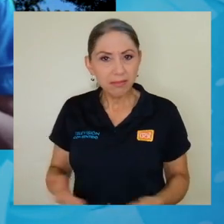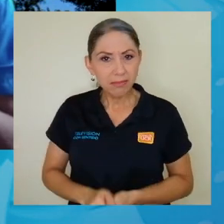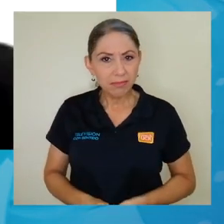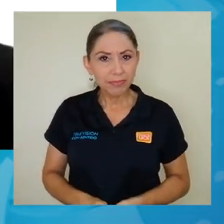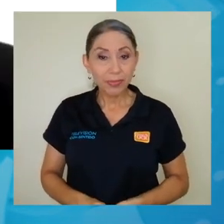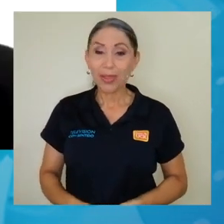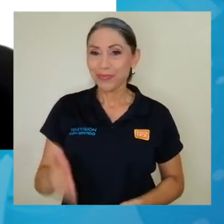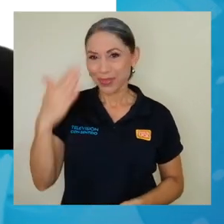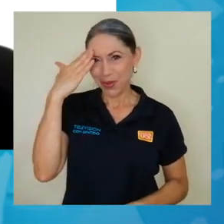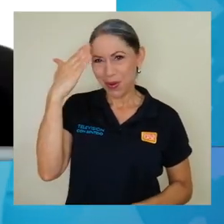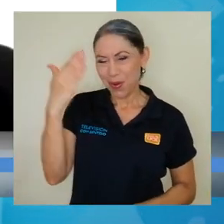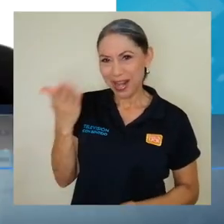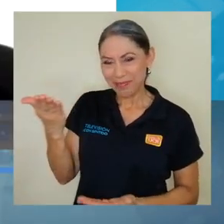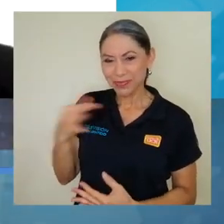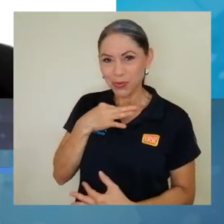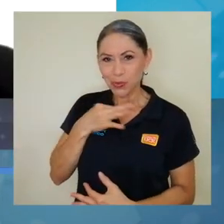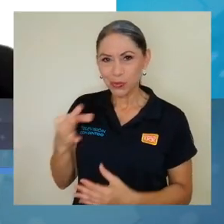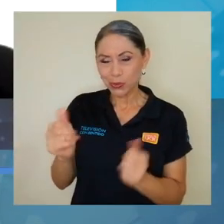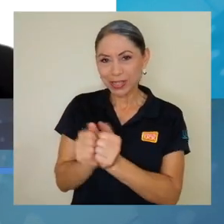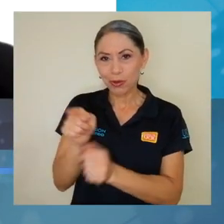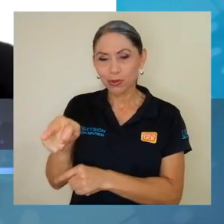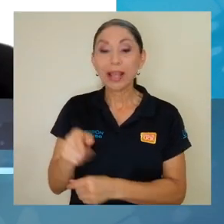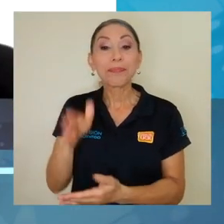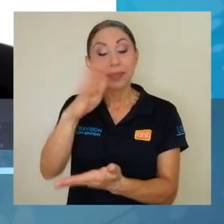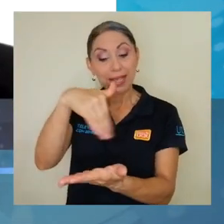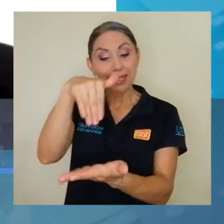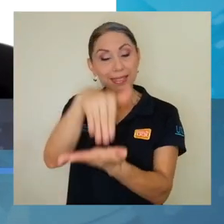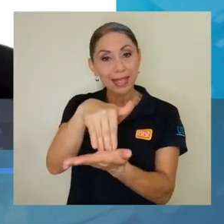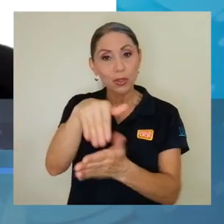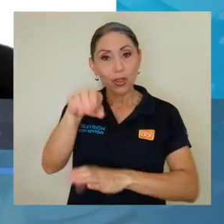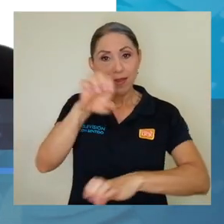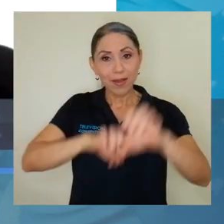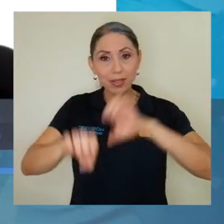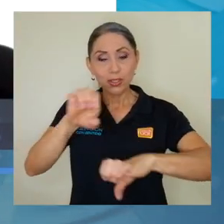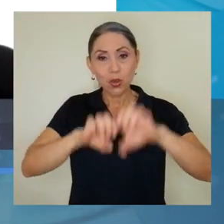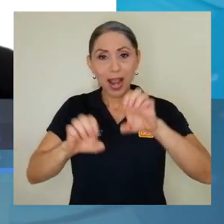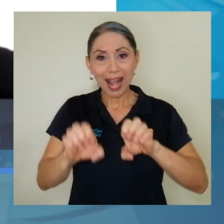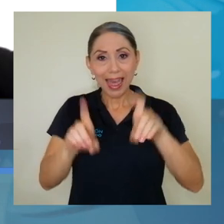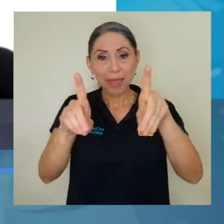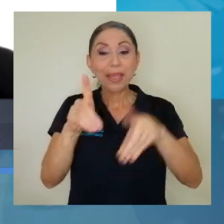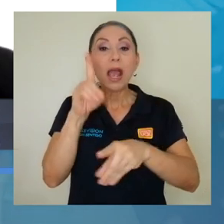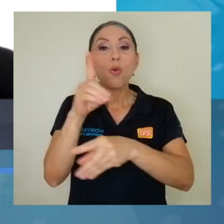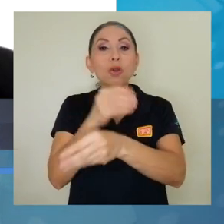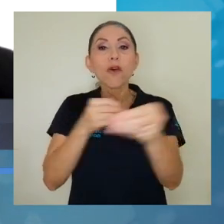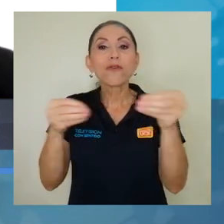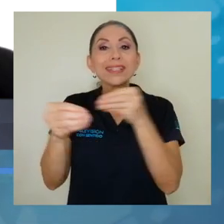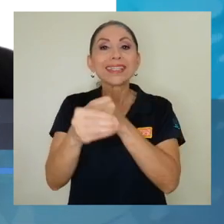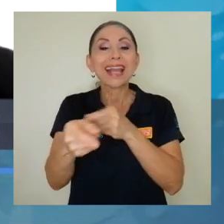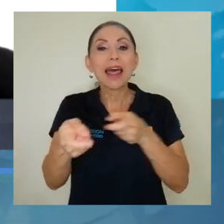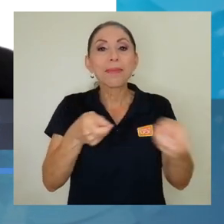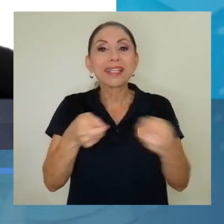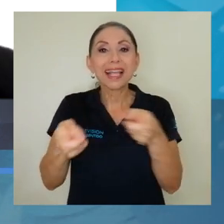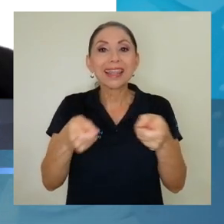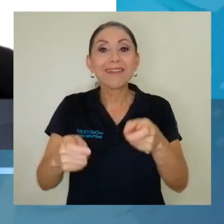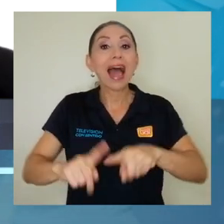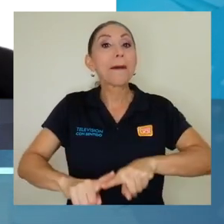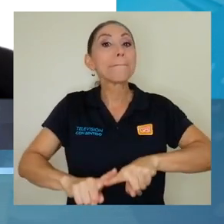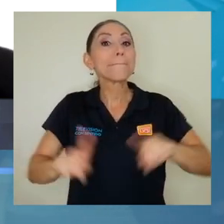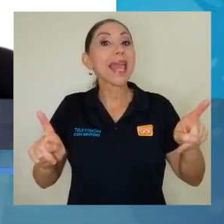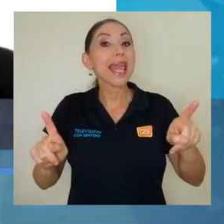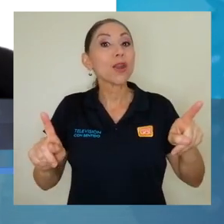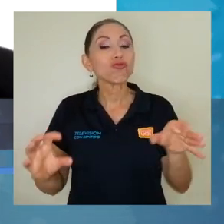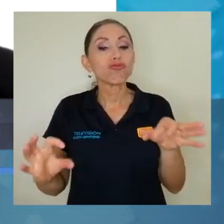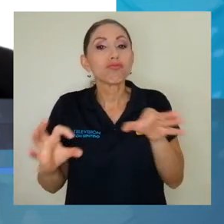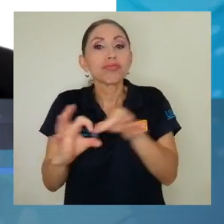Hola María, pues un gusto de estar con usted en este momento. El Centro de Evaluación Académica es una oficina administrativa, pero de naturaleza